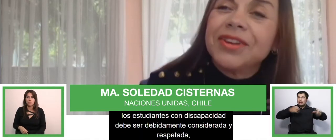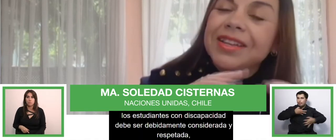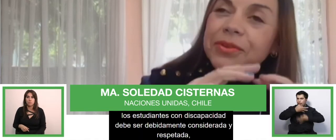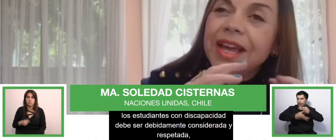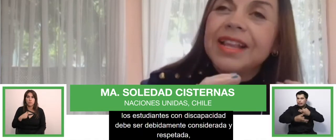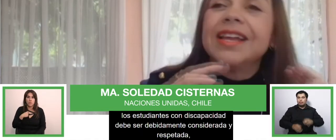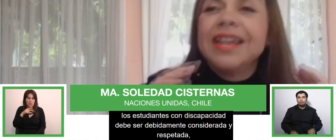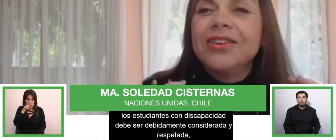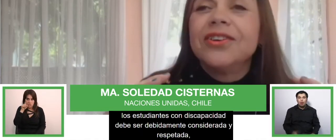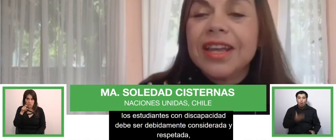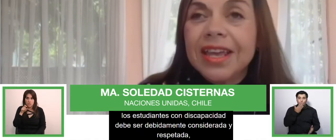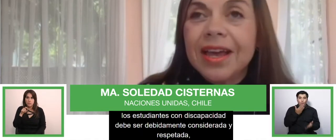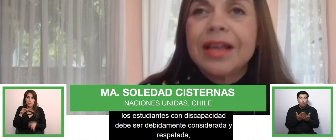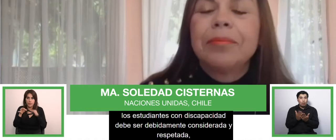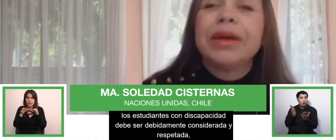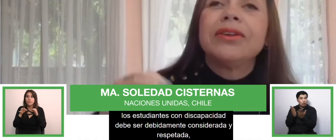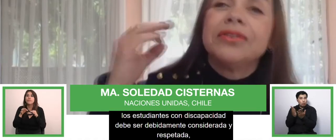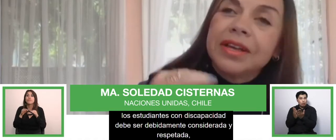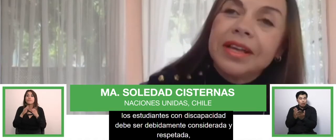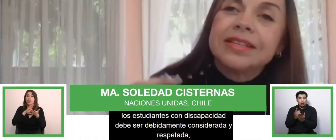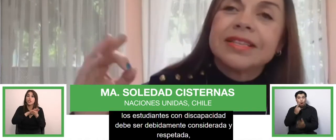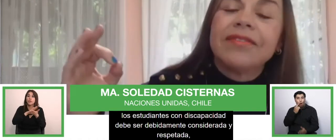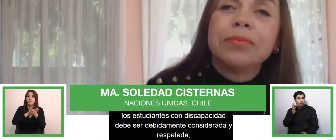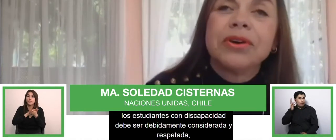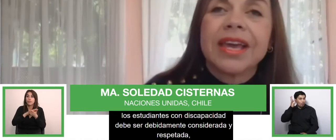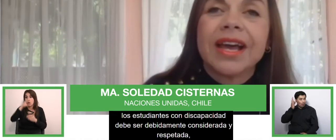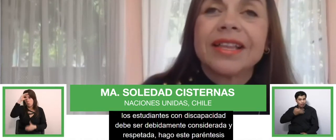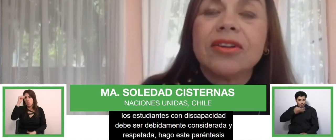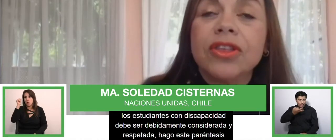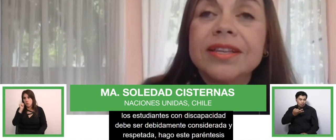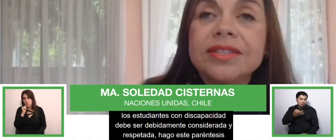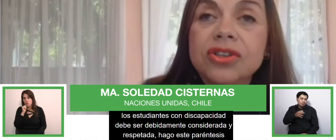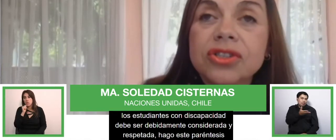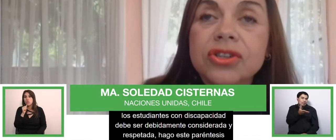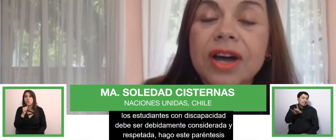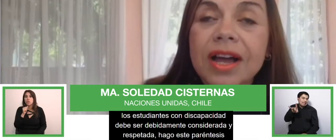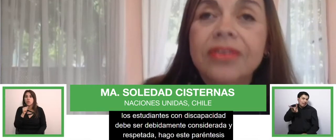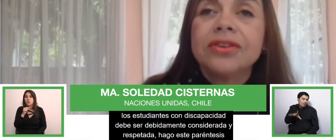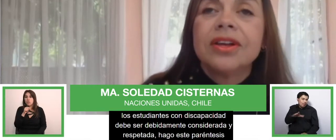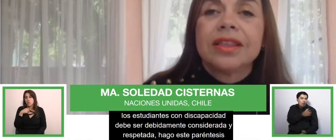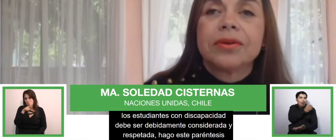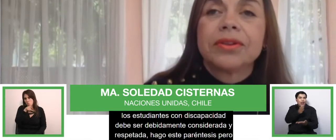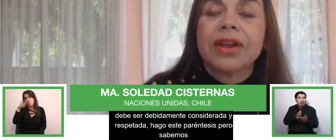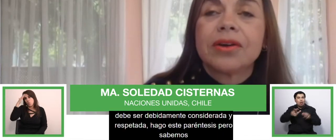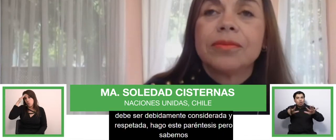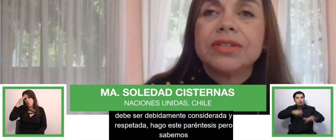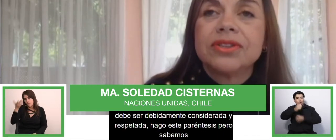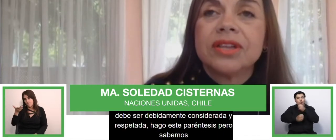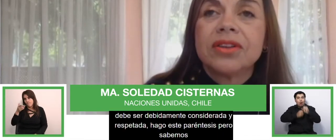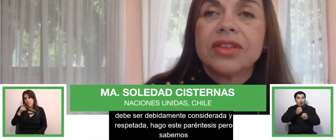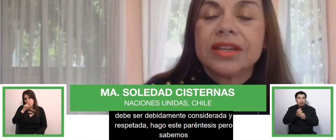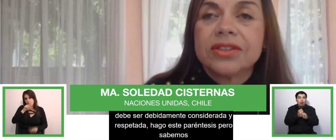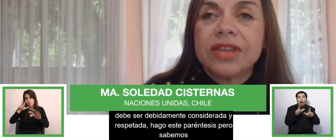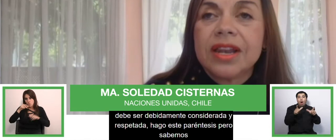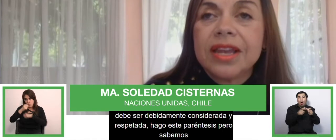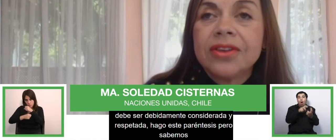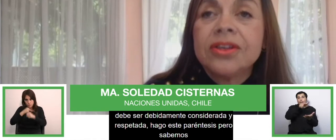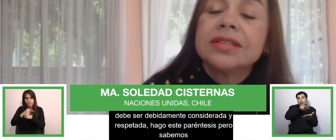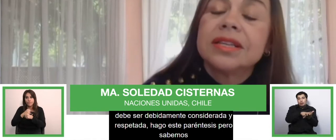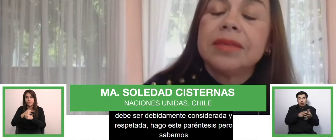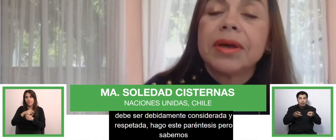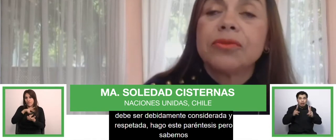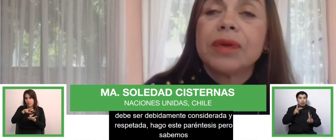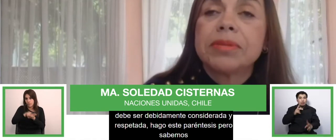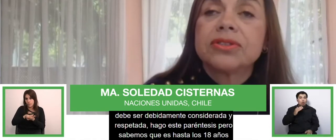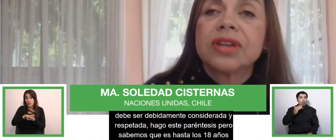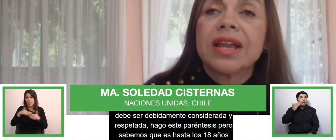cuando el estudiante es niño o niña, pero sabemos que hasta los 18 años, de acuerdo a la Convención de los Derechos del Niño,